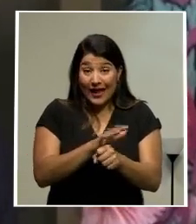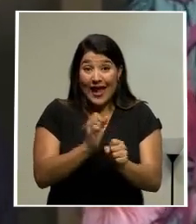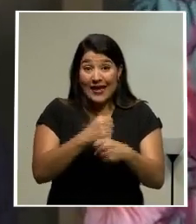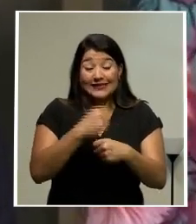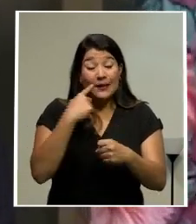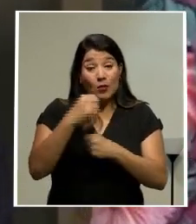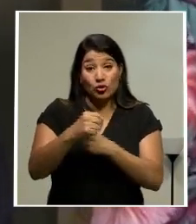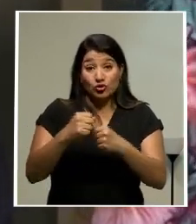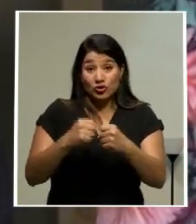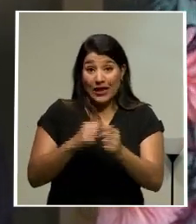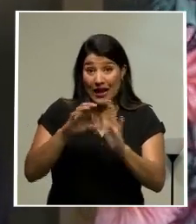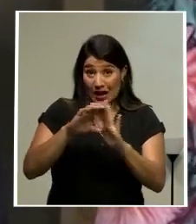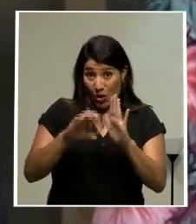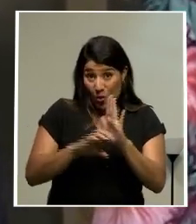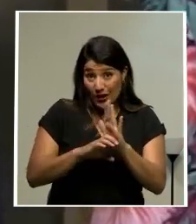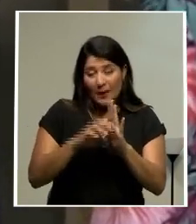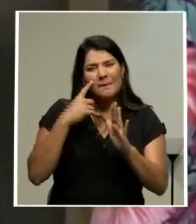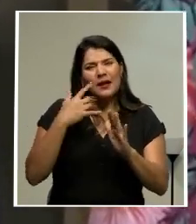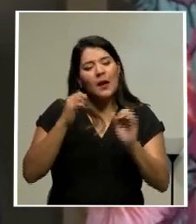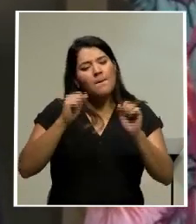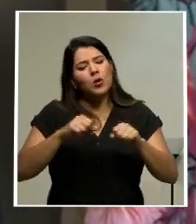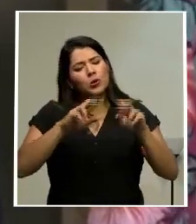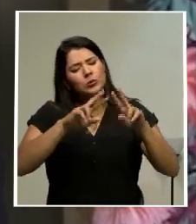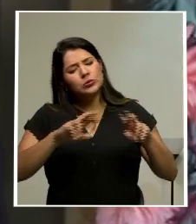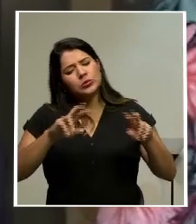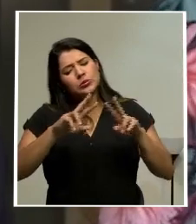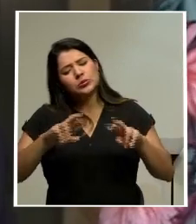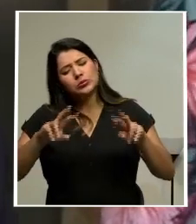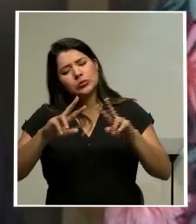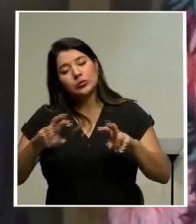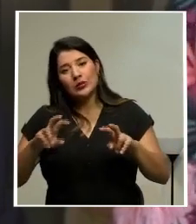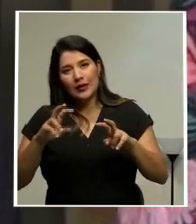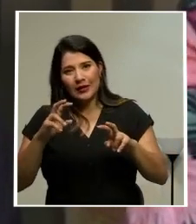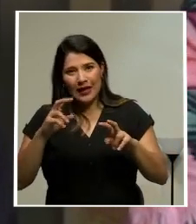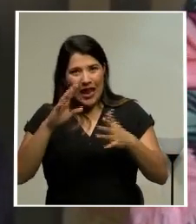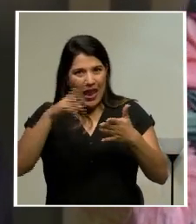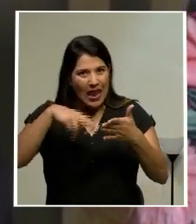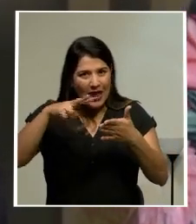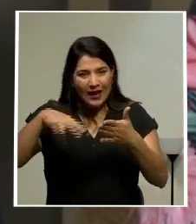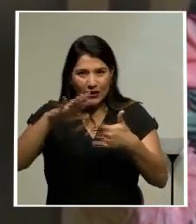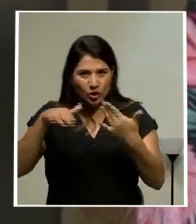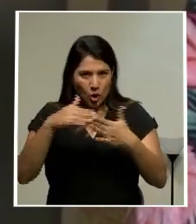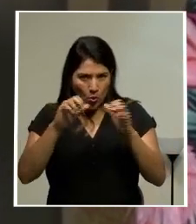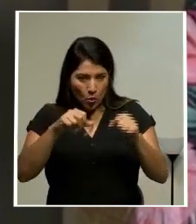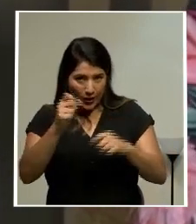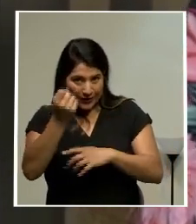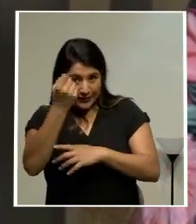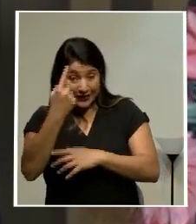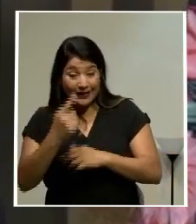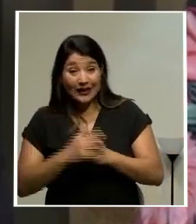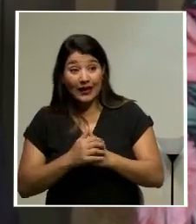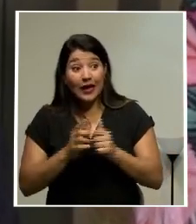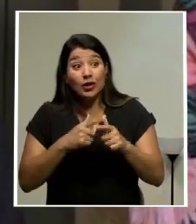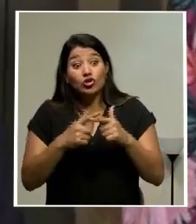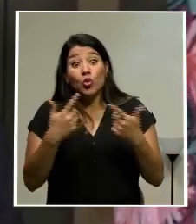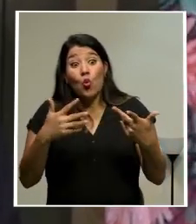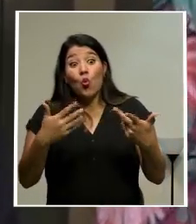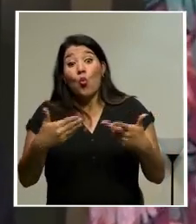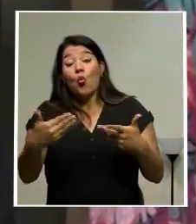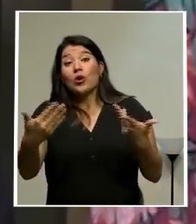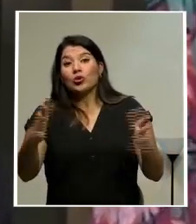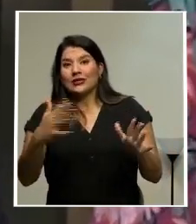Congreso para poder estudiar todos sus alcances. Y en tercer lugar, cuando eso suceda,